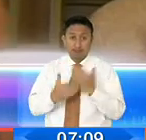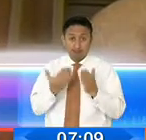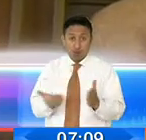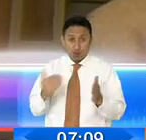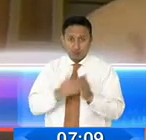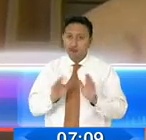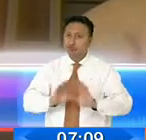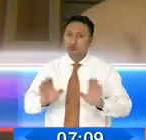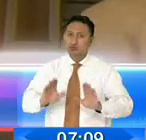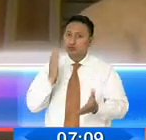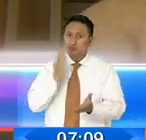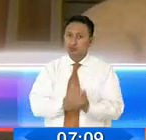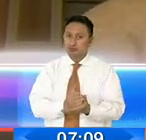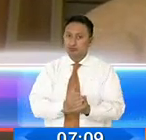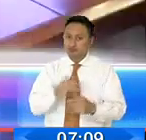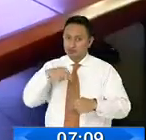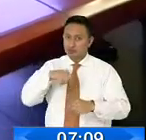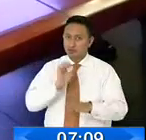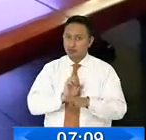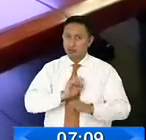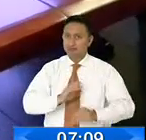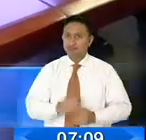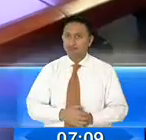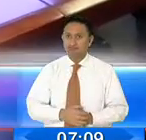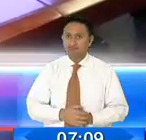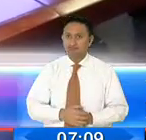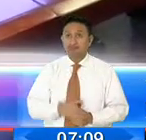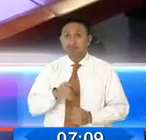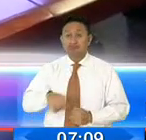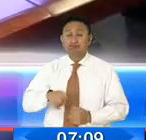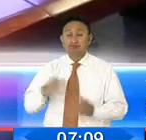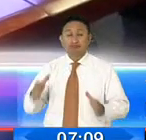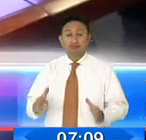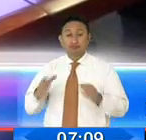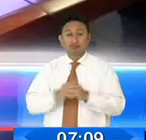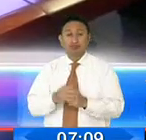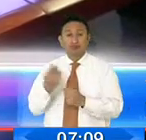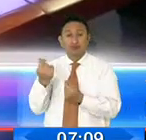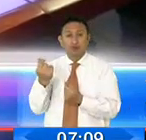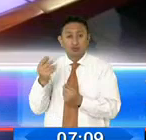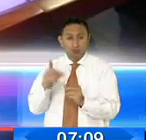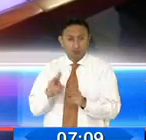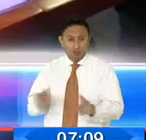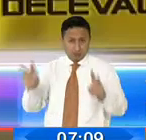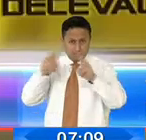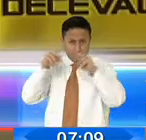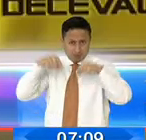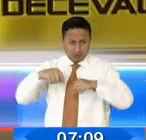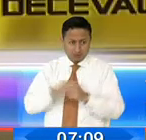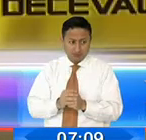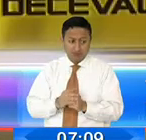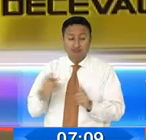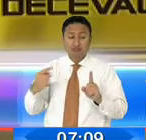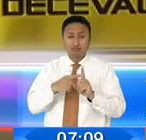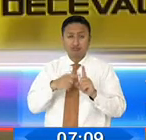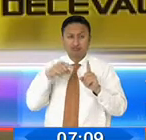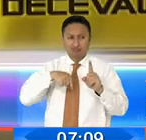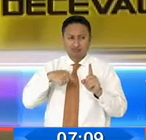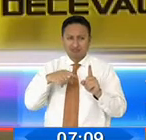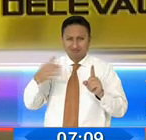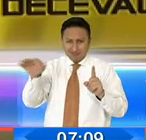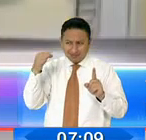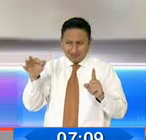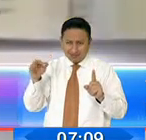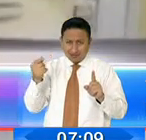repetirse en el mercado de valores en el país. Desde la bolsa de valores de Guayaquil niegan que Decevale tenga un papel de esas